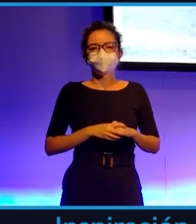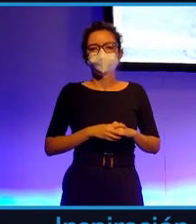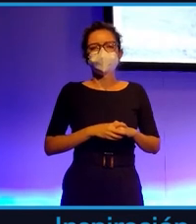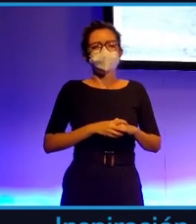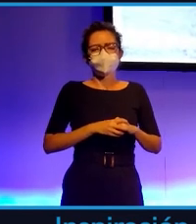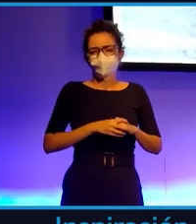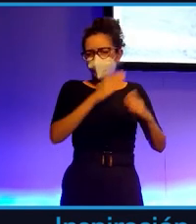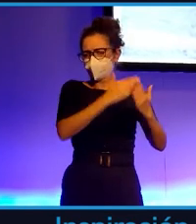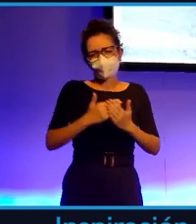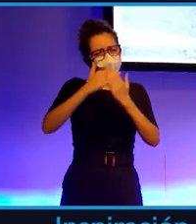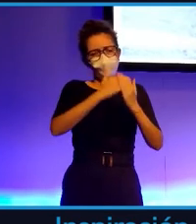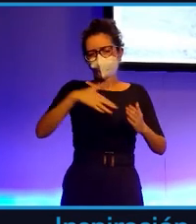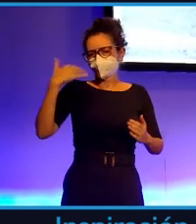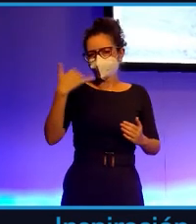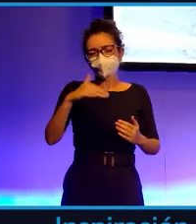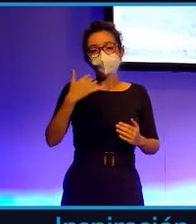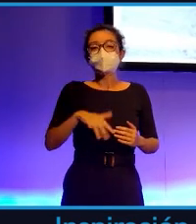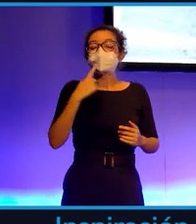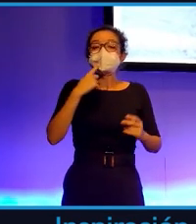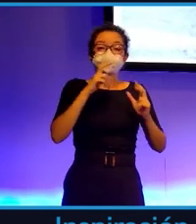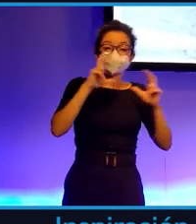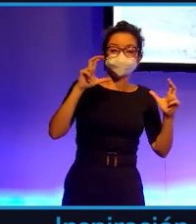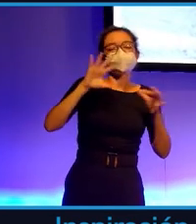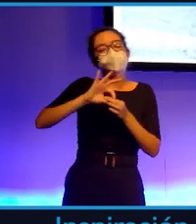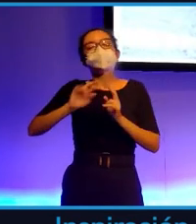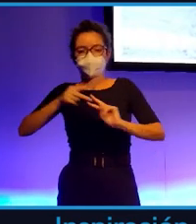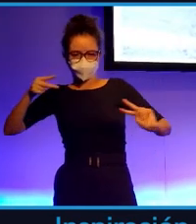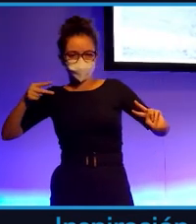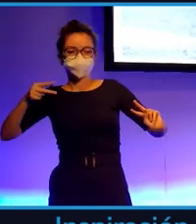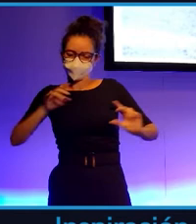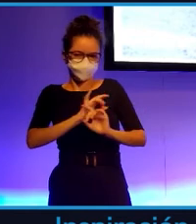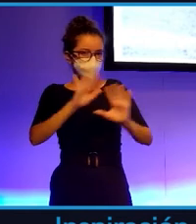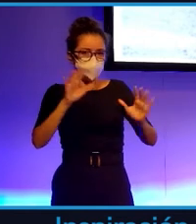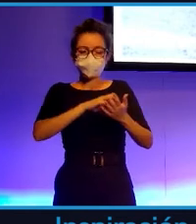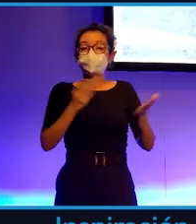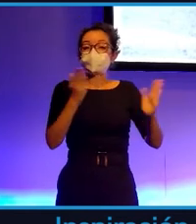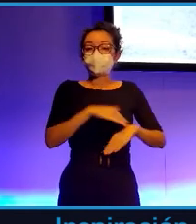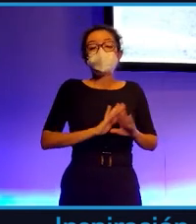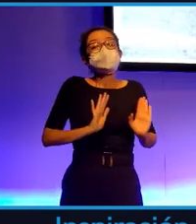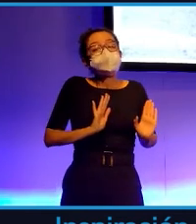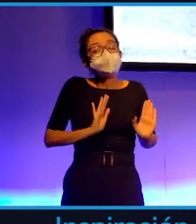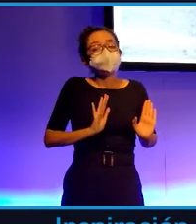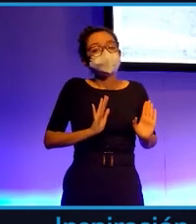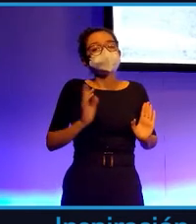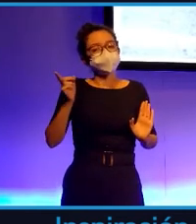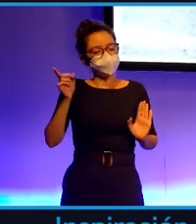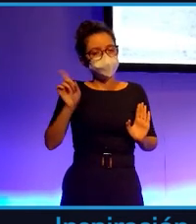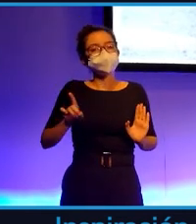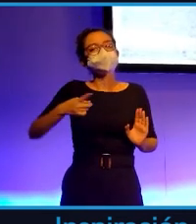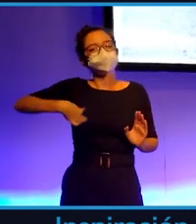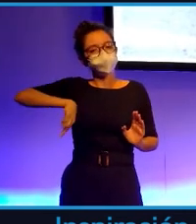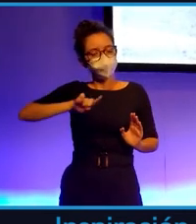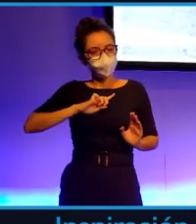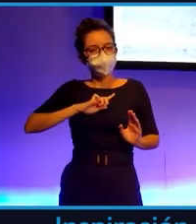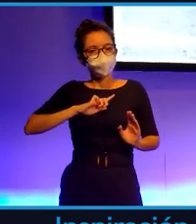estudios, es verdad que el sobrepeso va ligado a la genética, pero de nuevo tenemos una parte muy importante y somos capaces de